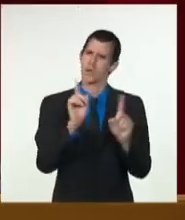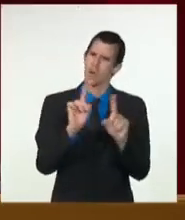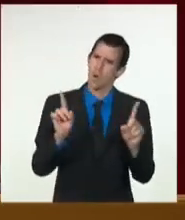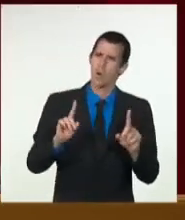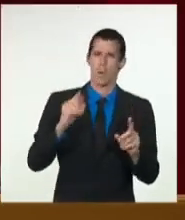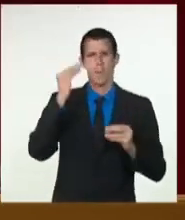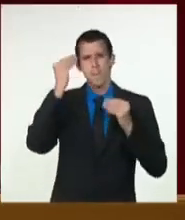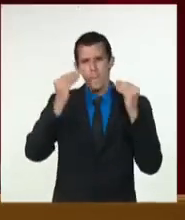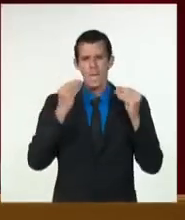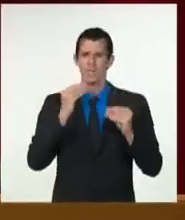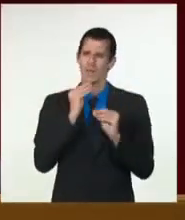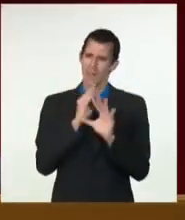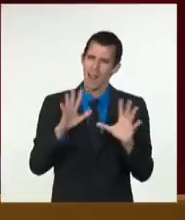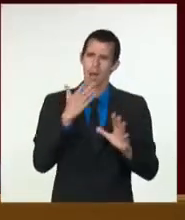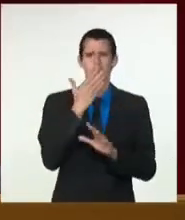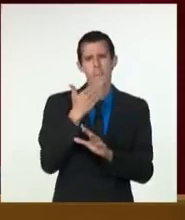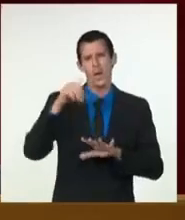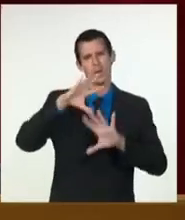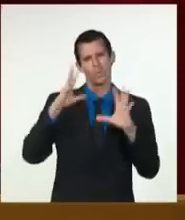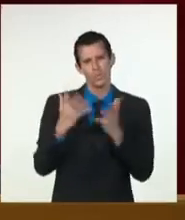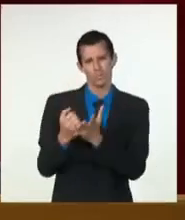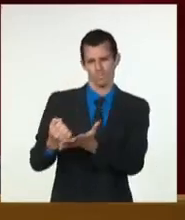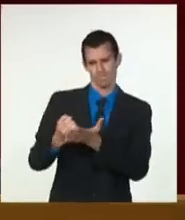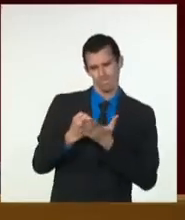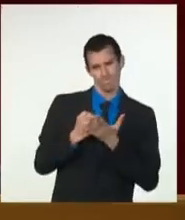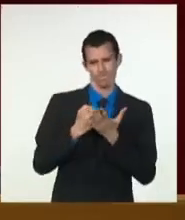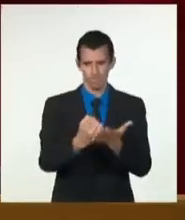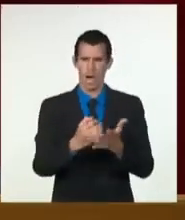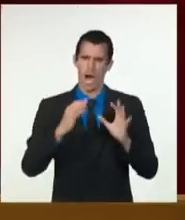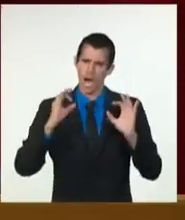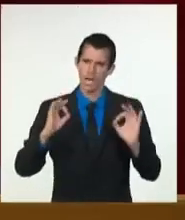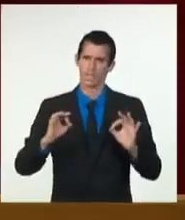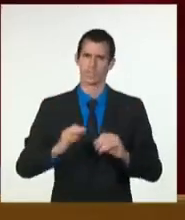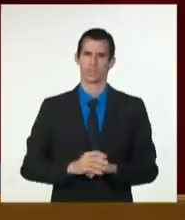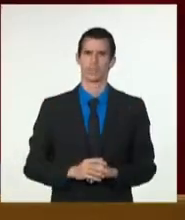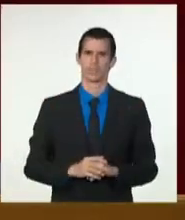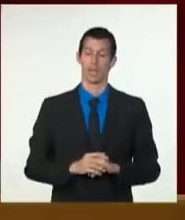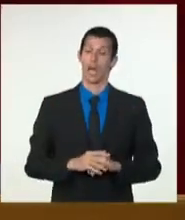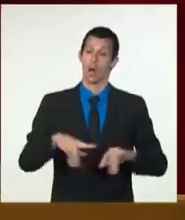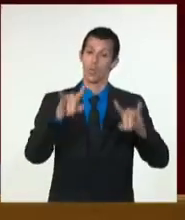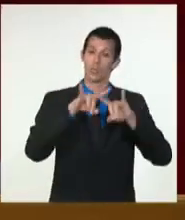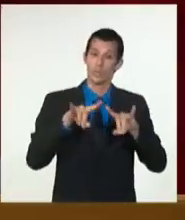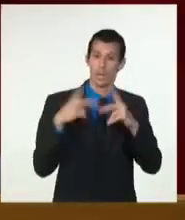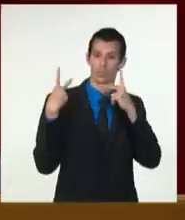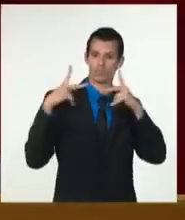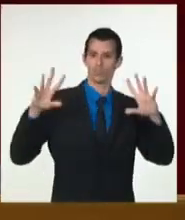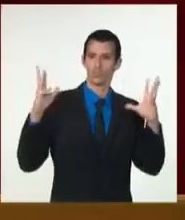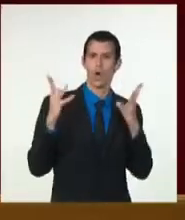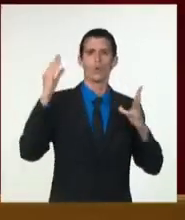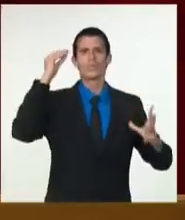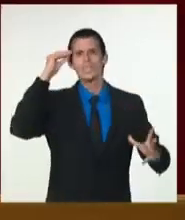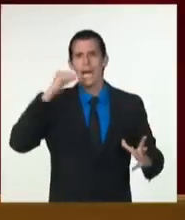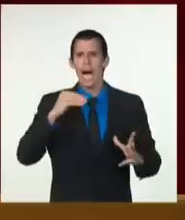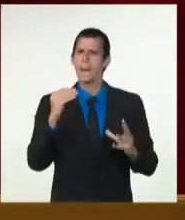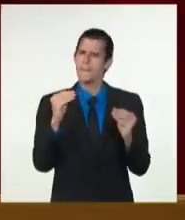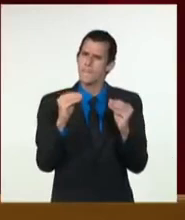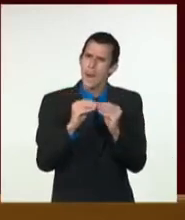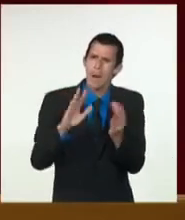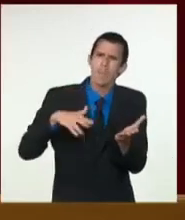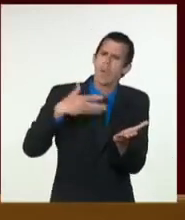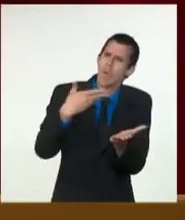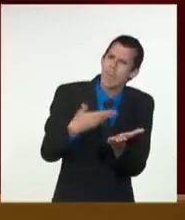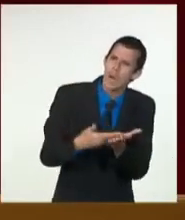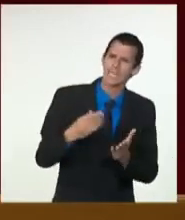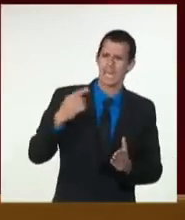y representantes del sector académico al escuchar sus inquietudes y propuestas. Y responde también de